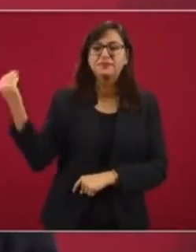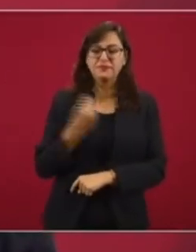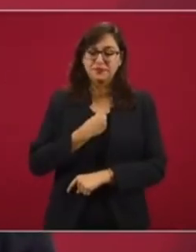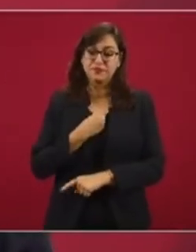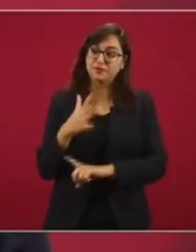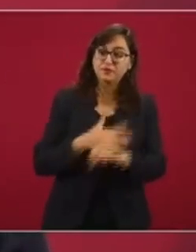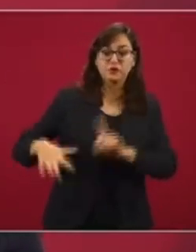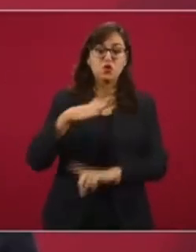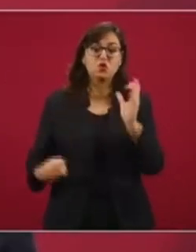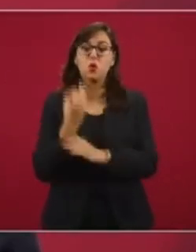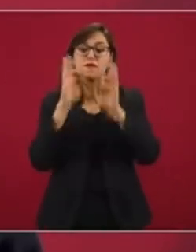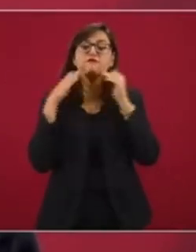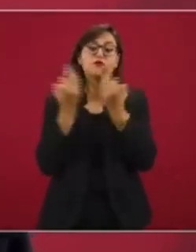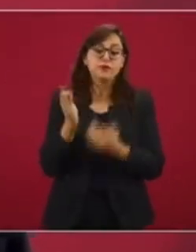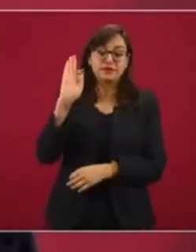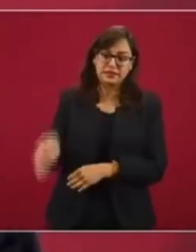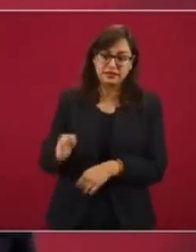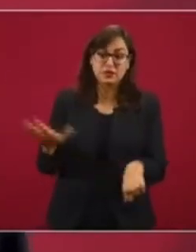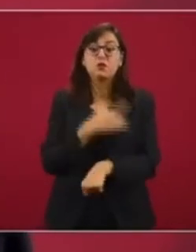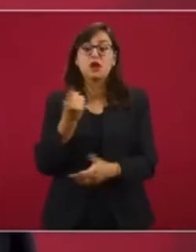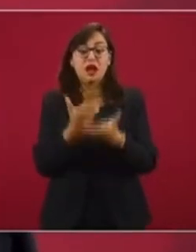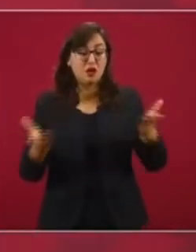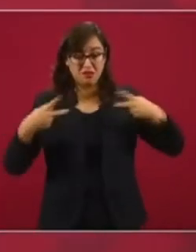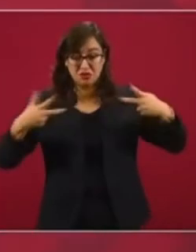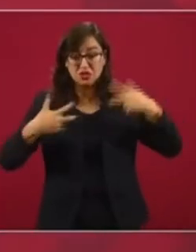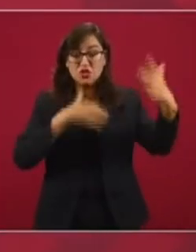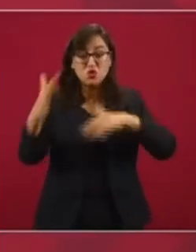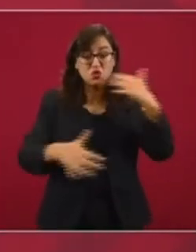Adaptando a las nuevas circunstancias, además, ya son mal vistos los corruptos.